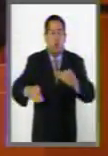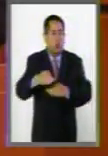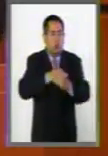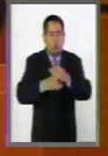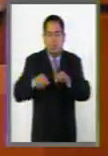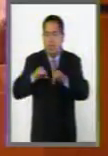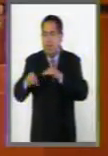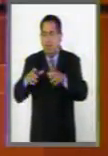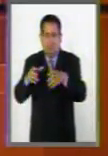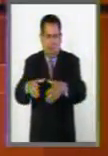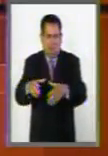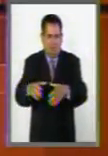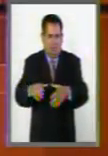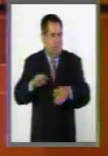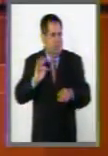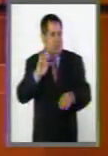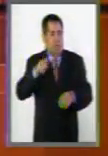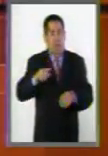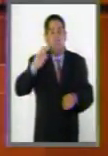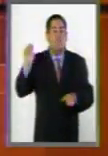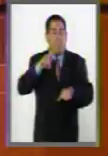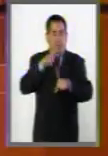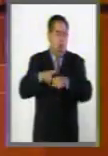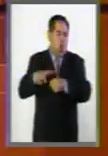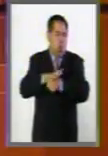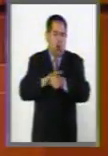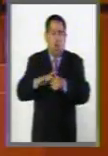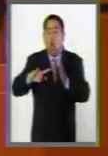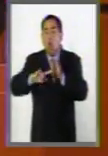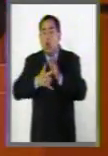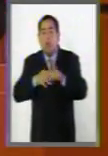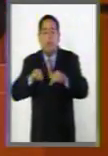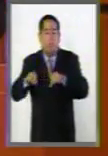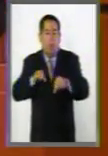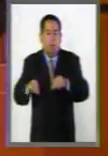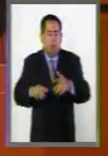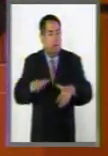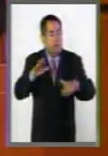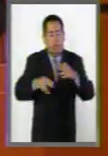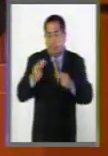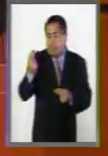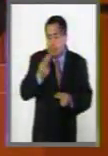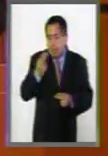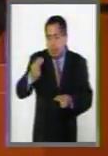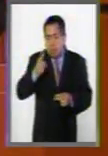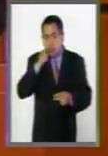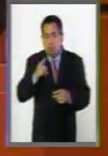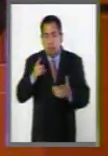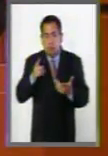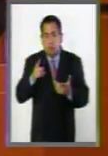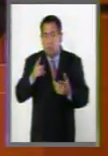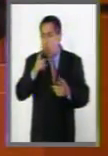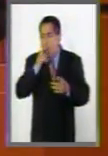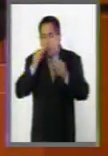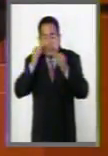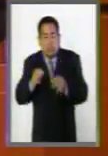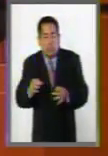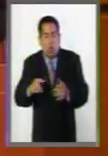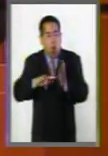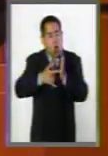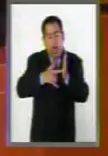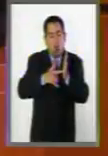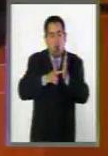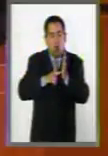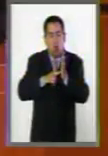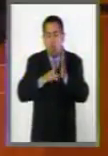públicos, al menos los que estén en el ámbito federal y local, porque necesitamos propiciar, tener horarios